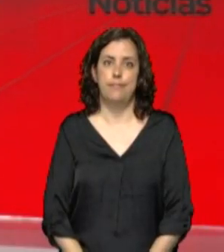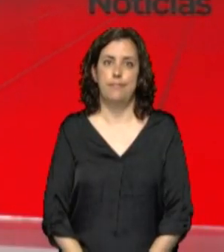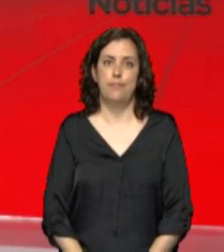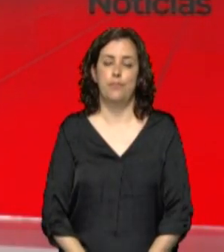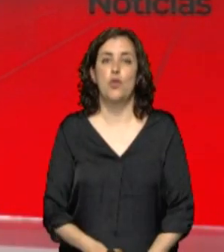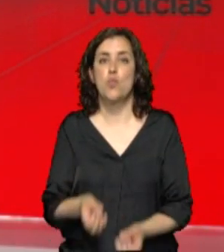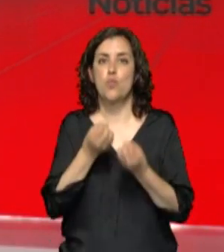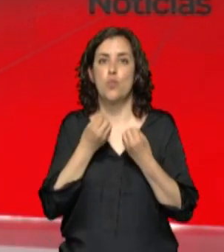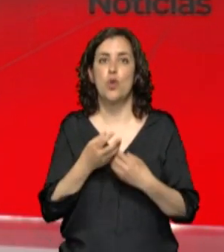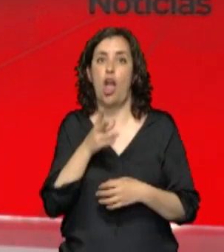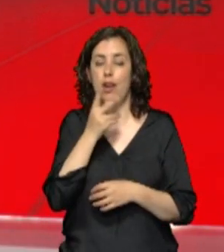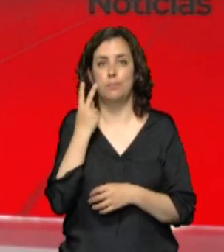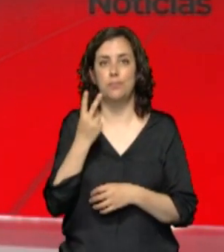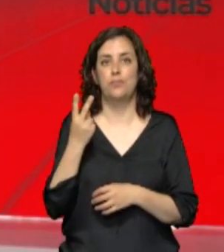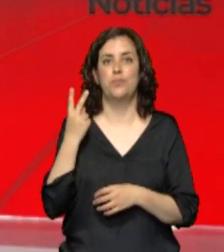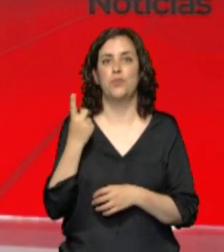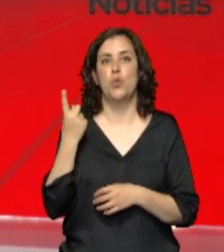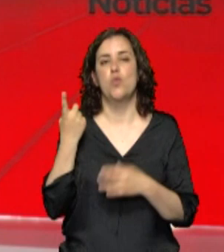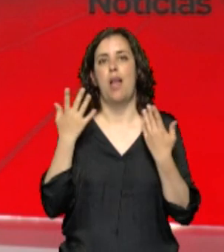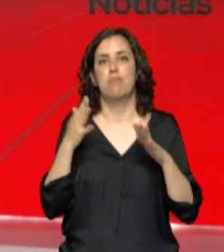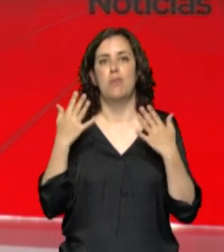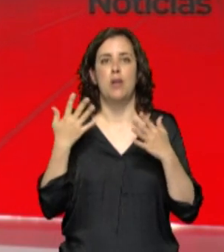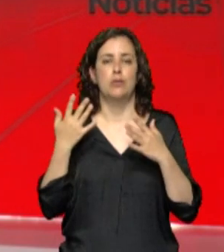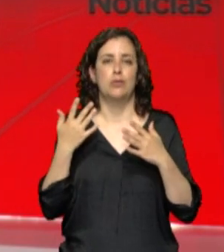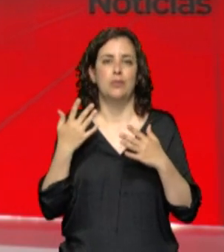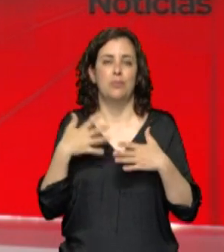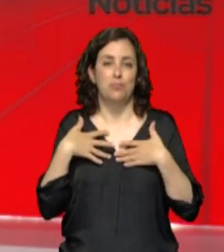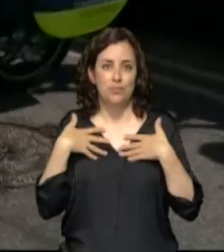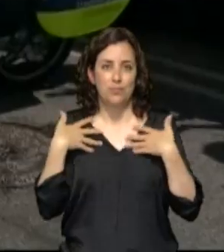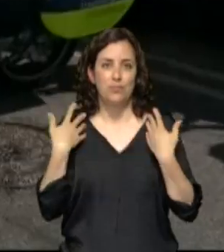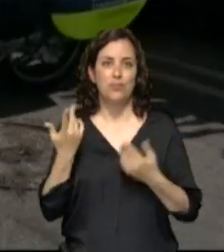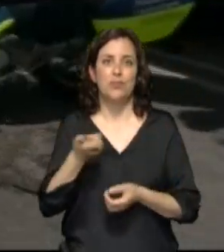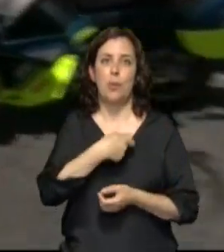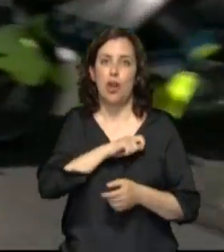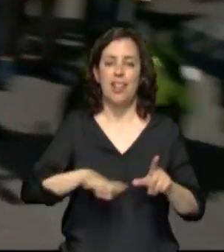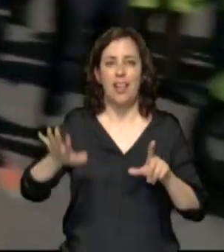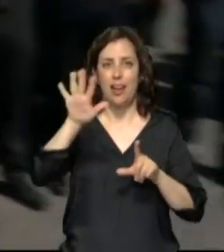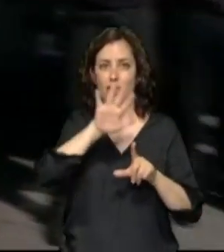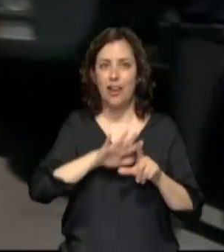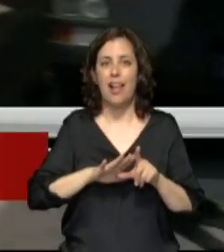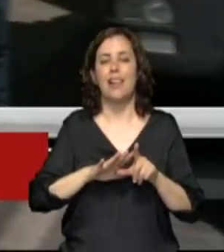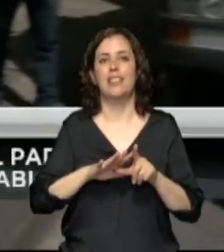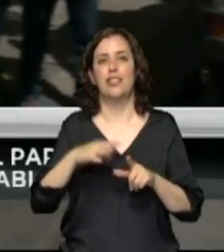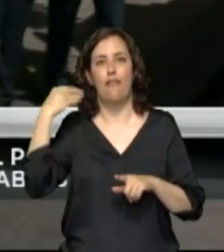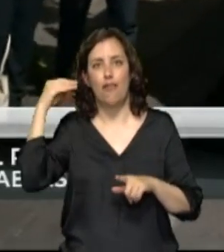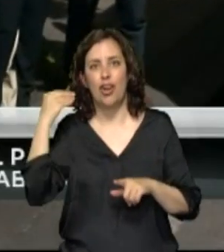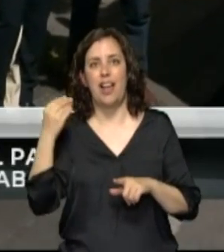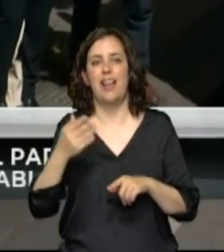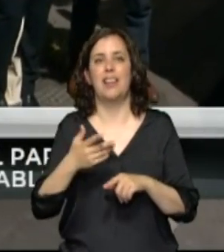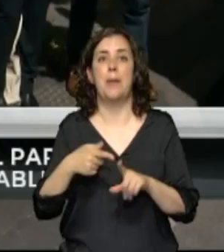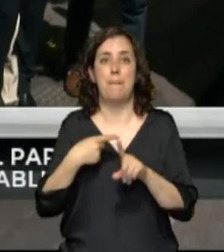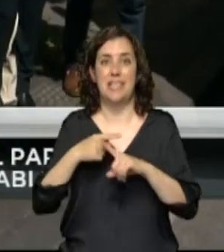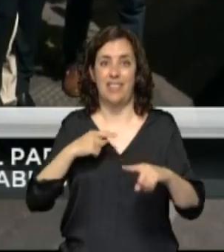Bueno, y ahora van a ver cómo con un emotivo aplauso, Policía Nacional, Policía Foral y Policía Municipal, junto a la directiva de